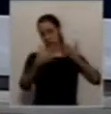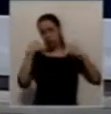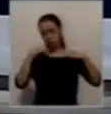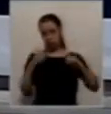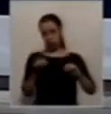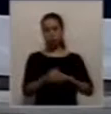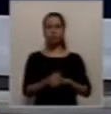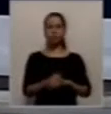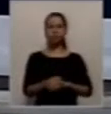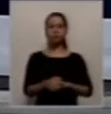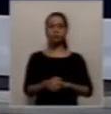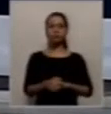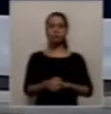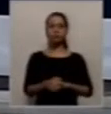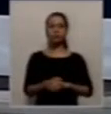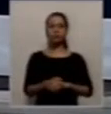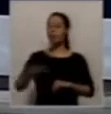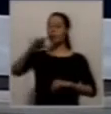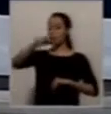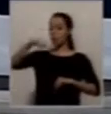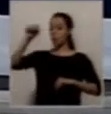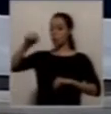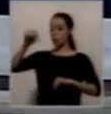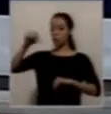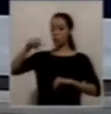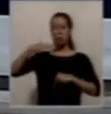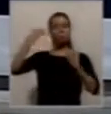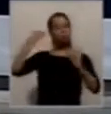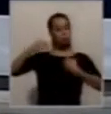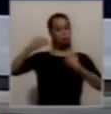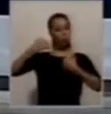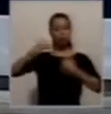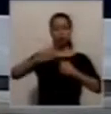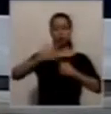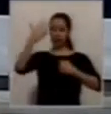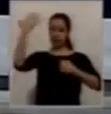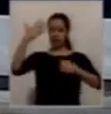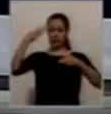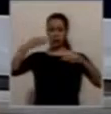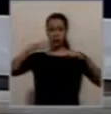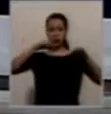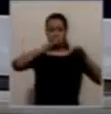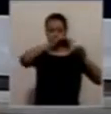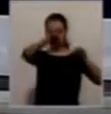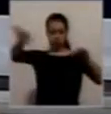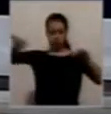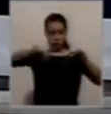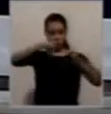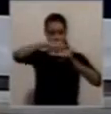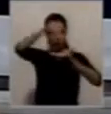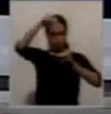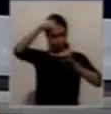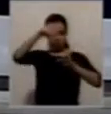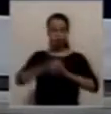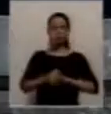el predio es generoso, cuenta de 5 hectáreas y media aproximadamente, y se puede gestionar bastante bien